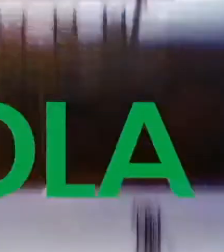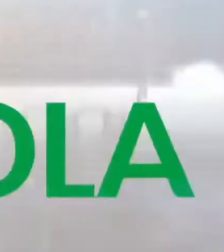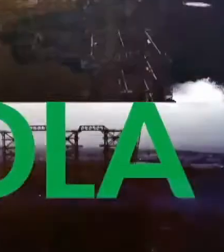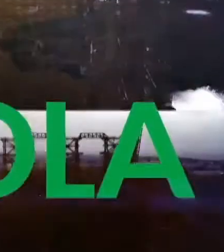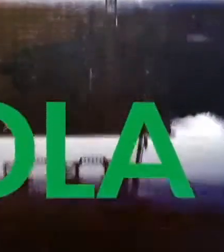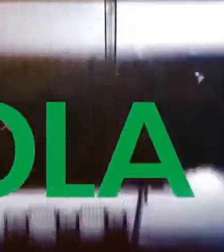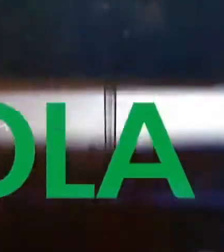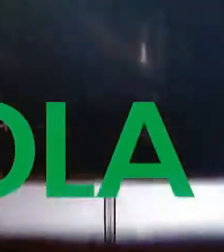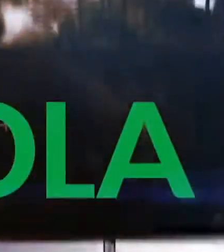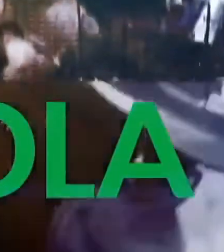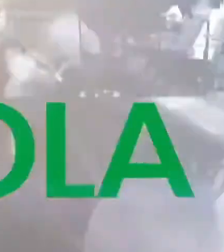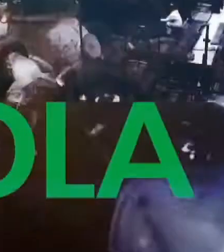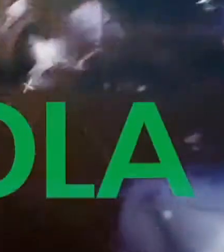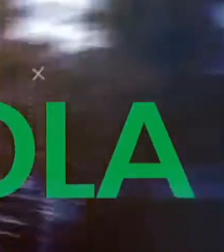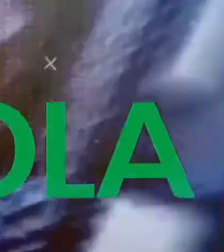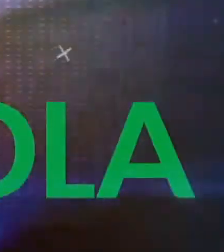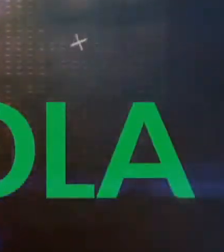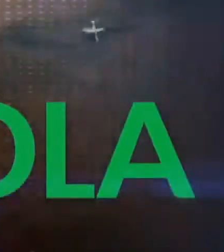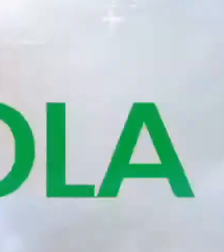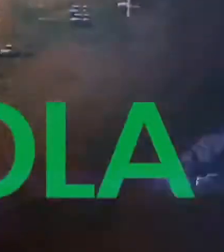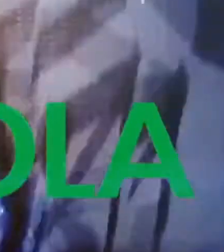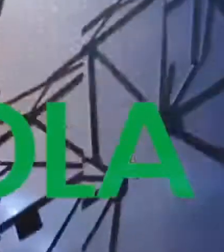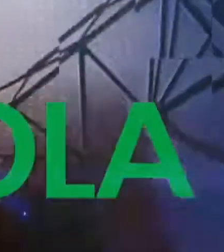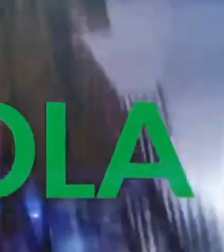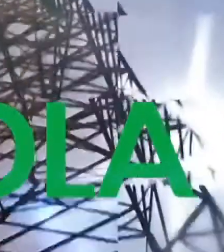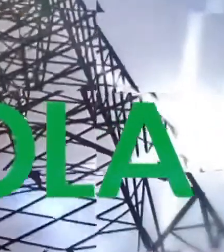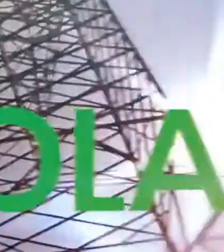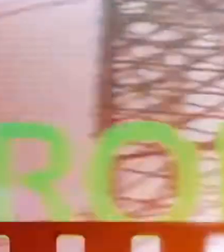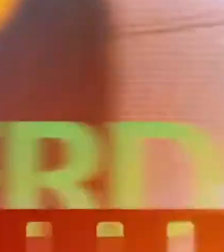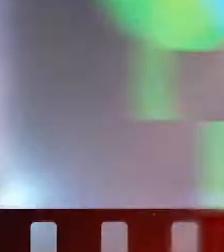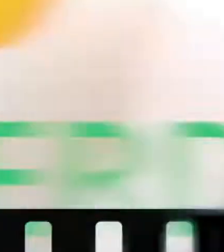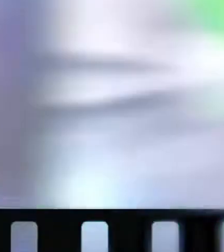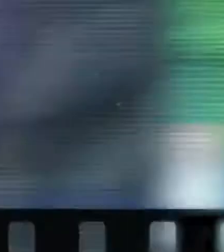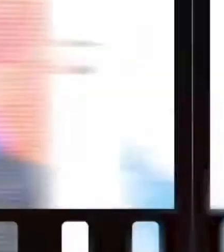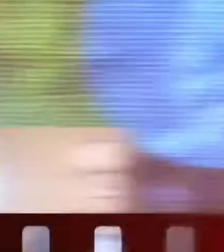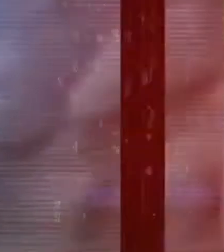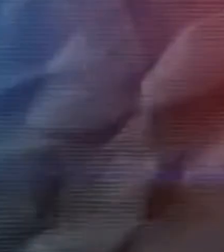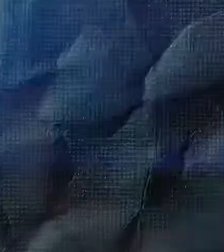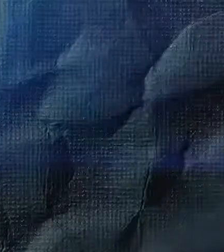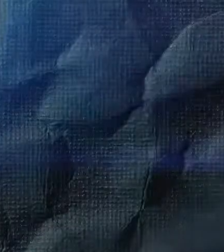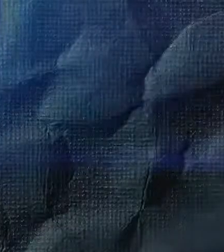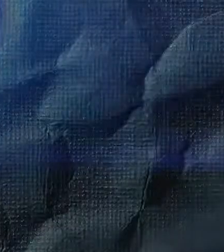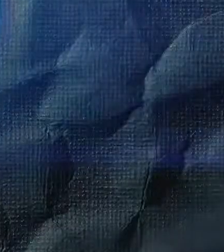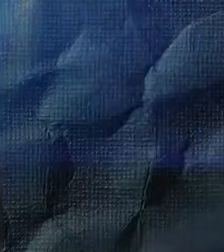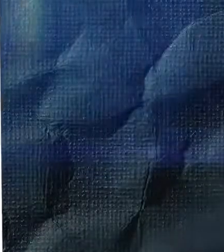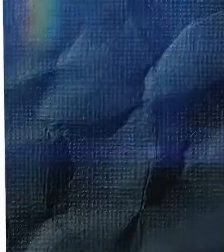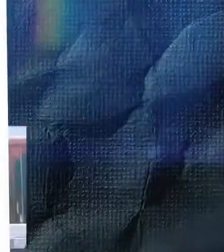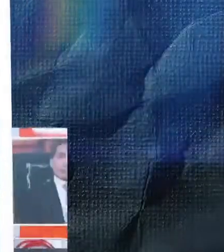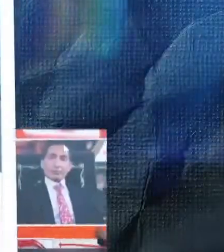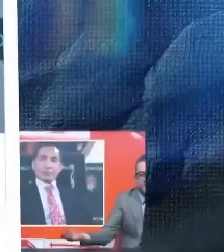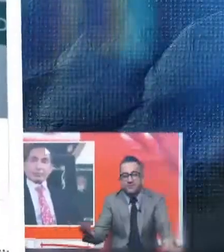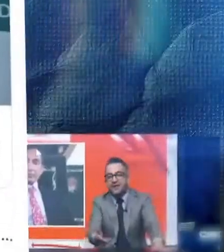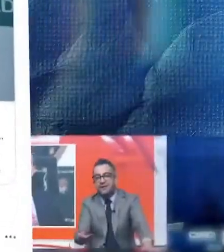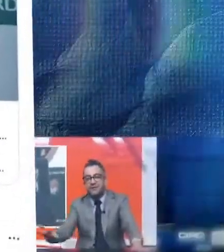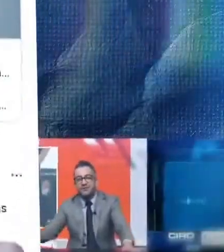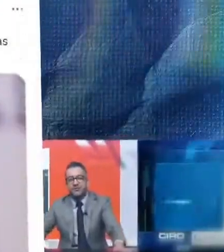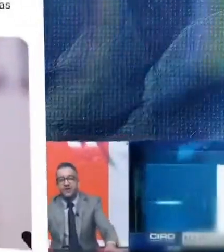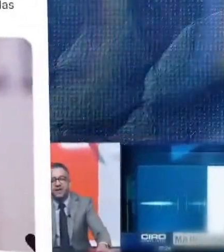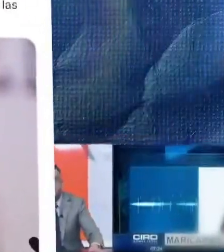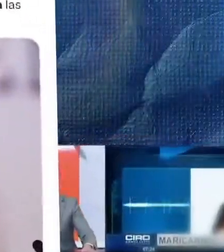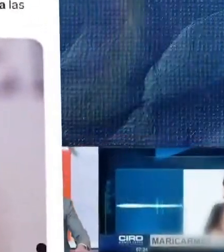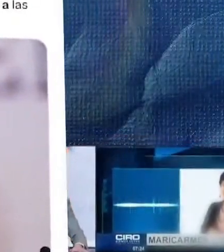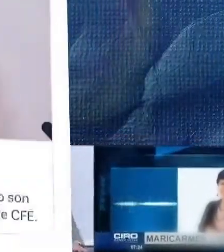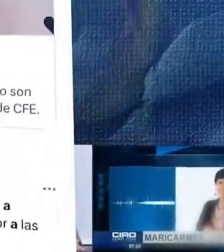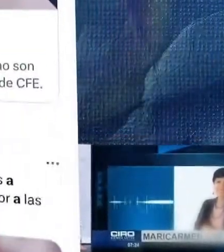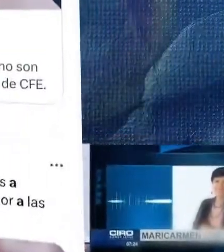En medios de comunicación y redes sociales se lanzó una campaña de desinformación en contra de la compra del gobierno de